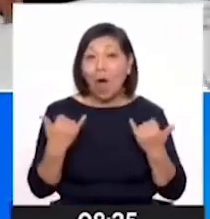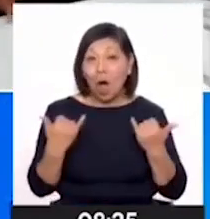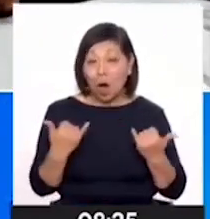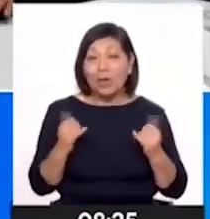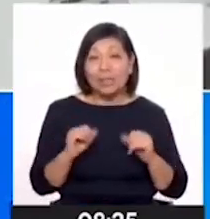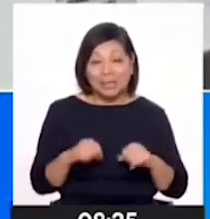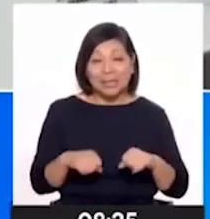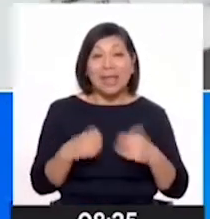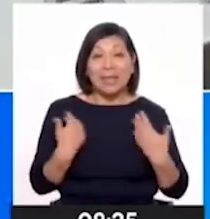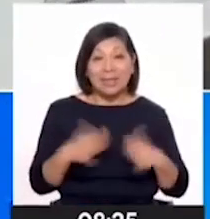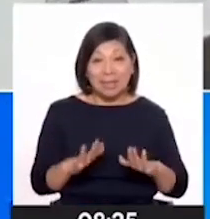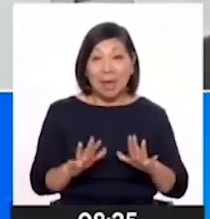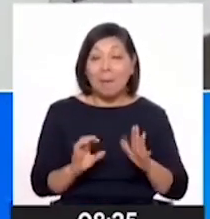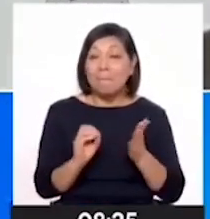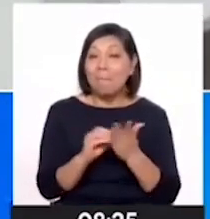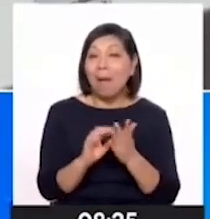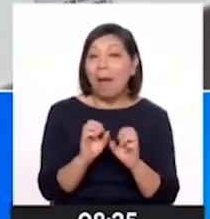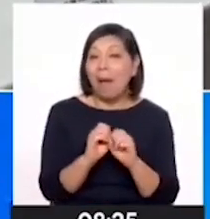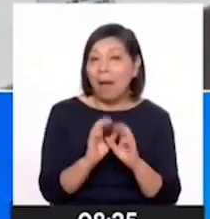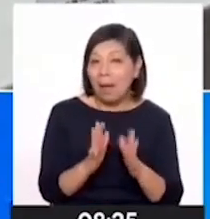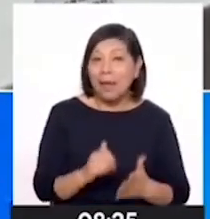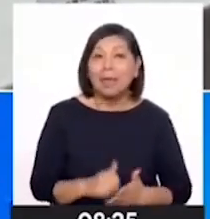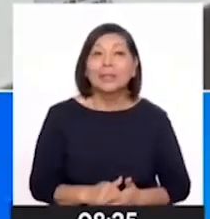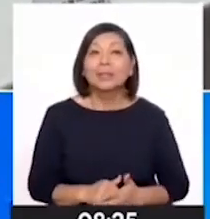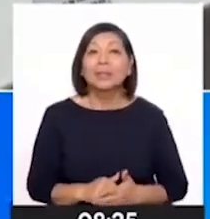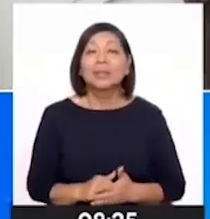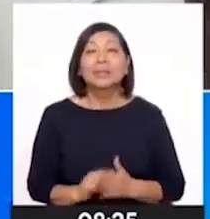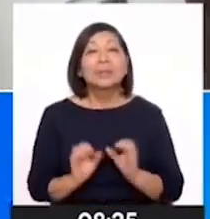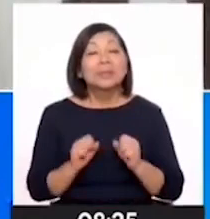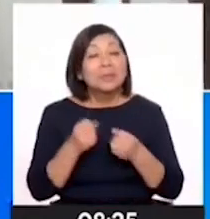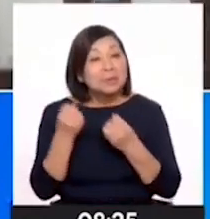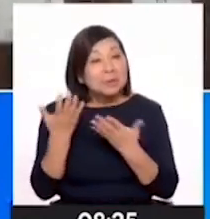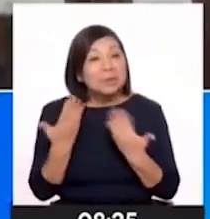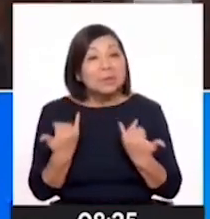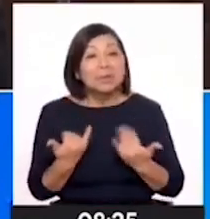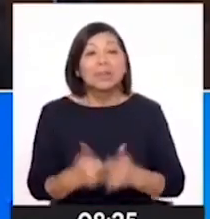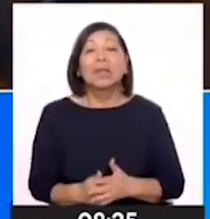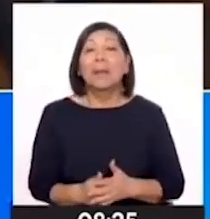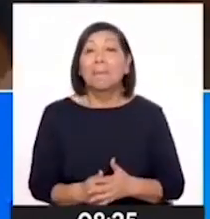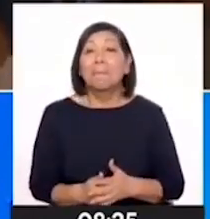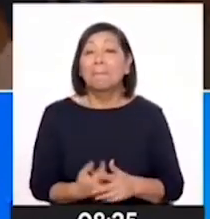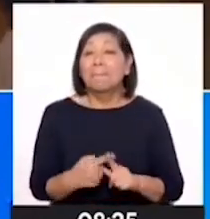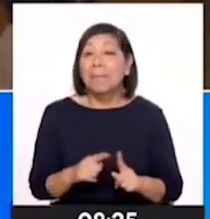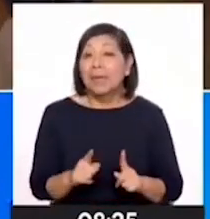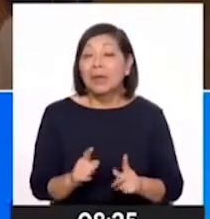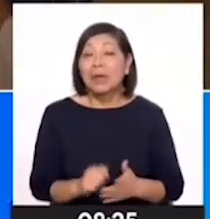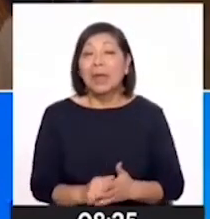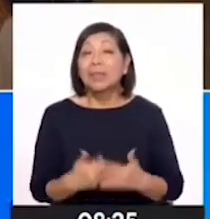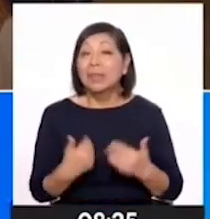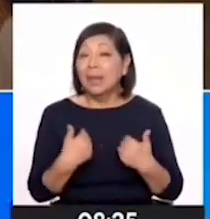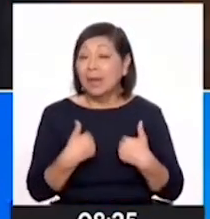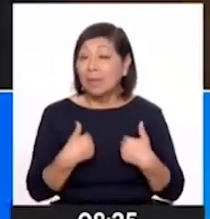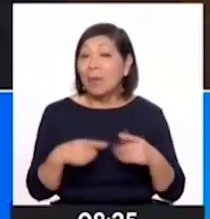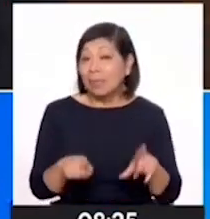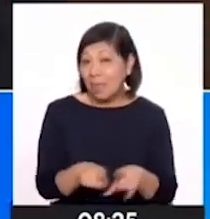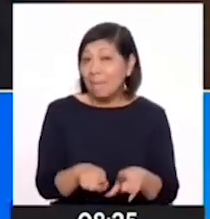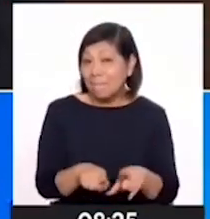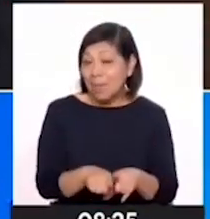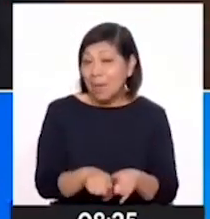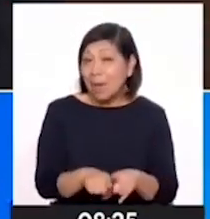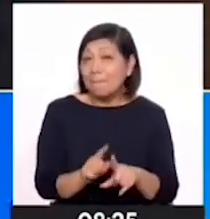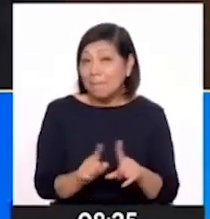tengo entendido que ya se ha cristalizado, ya nos han informado ya previamente ello. Tenemos también la